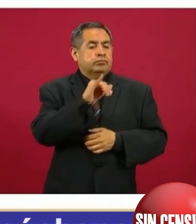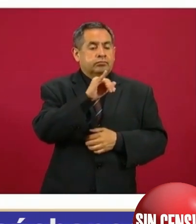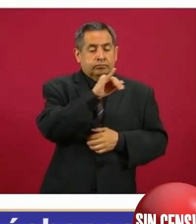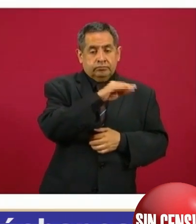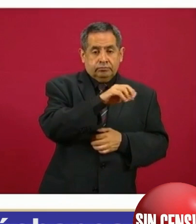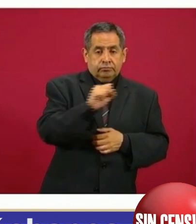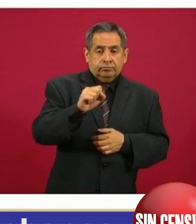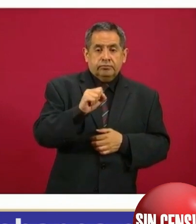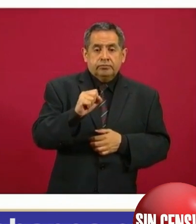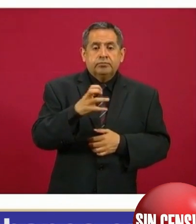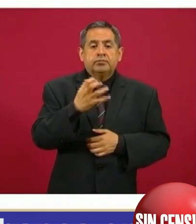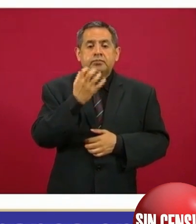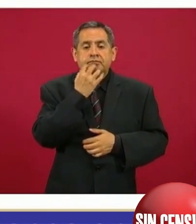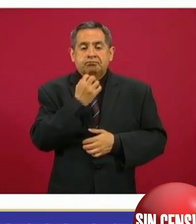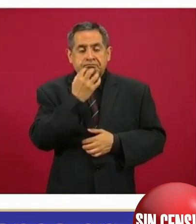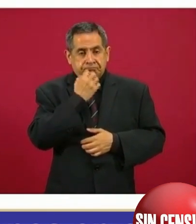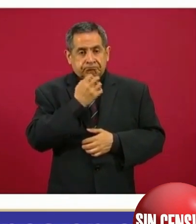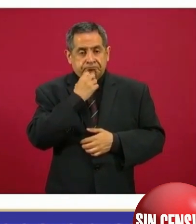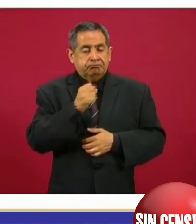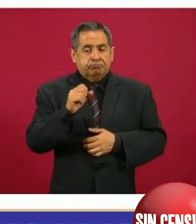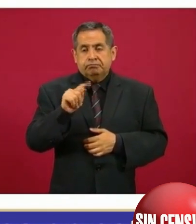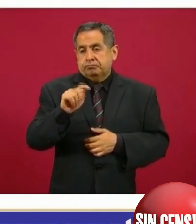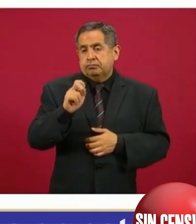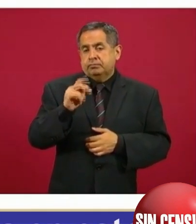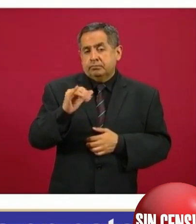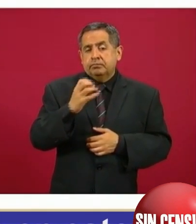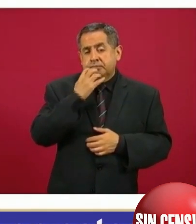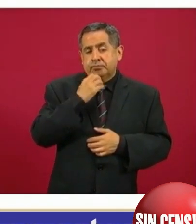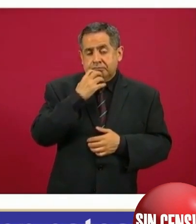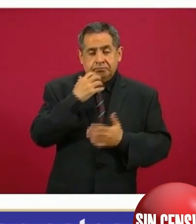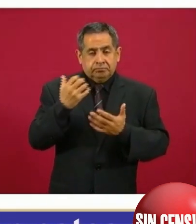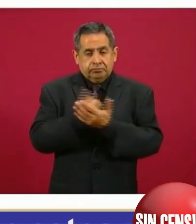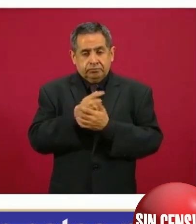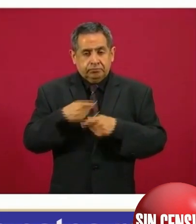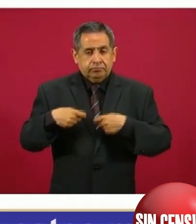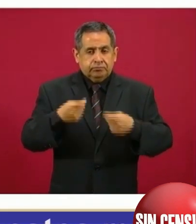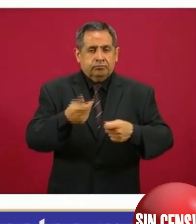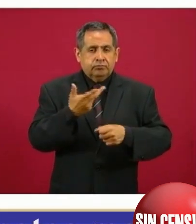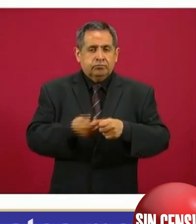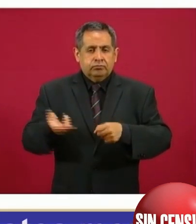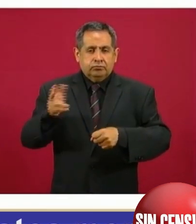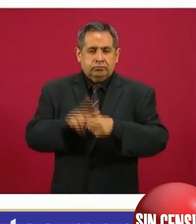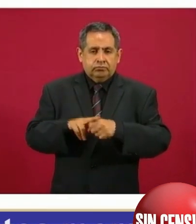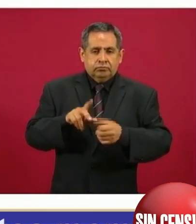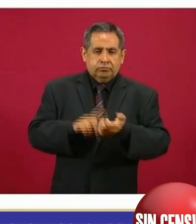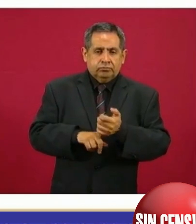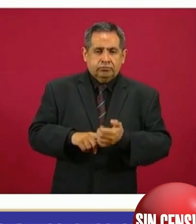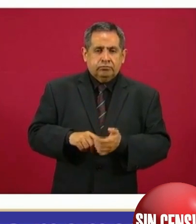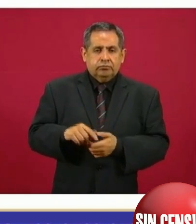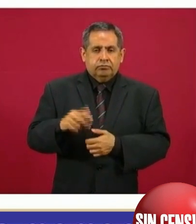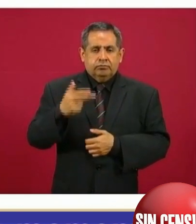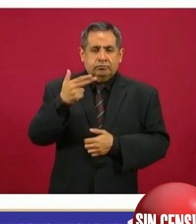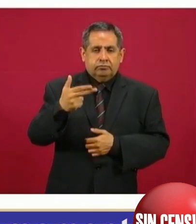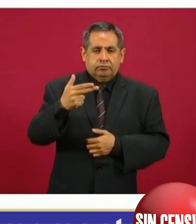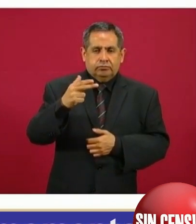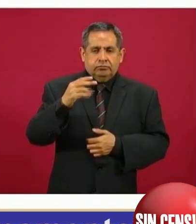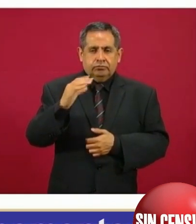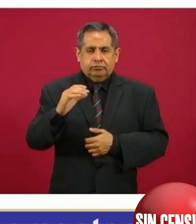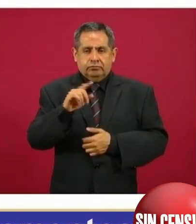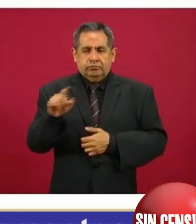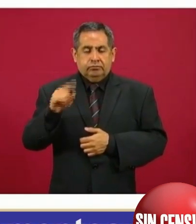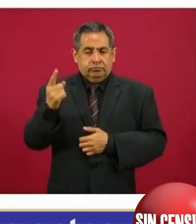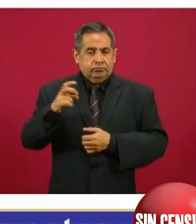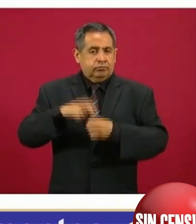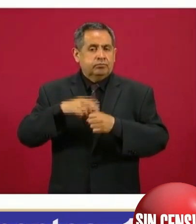Instituto Mexicano del Seguro Social. El Hospital HCZ1 de Tepic.